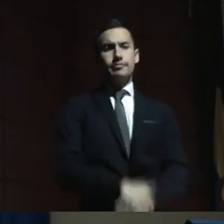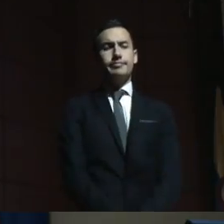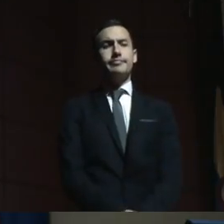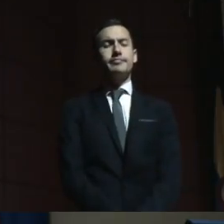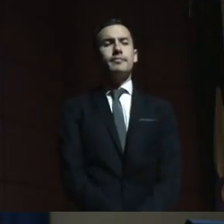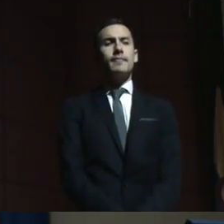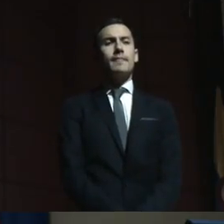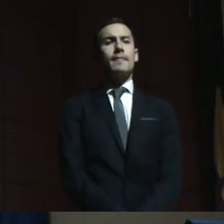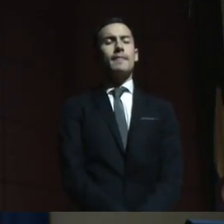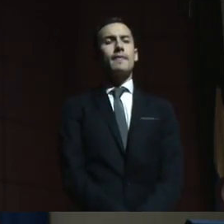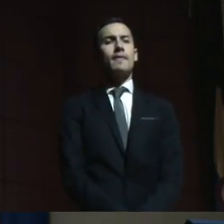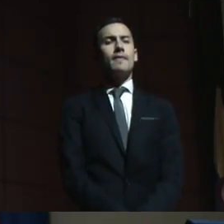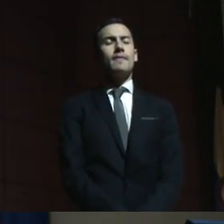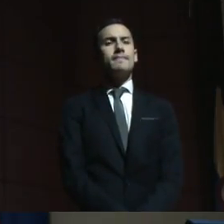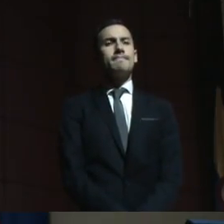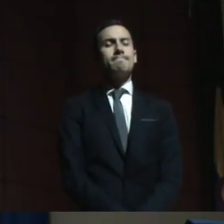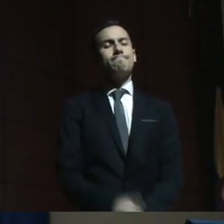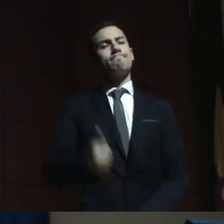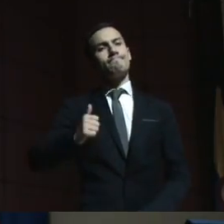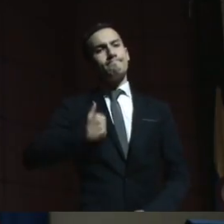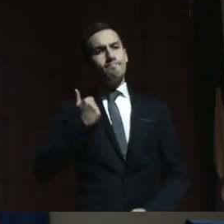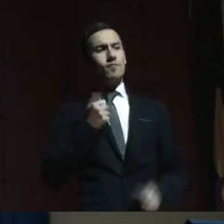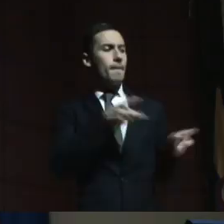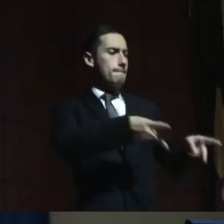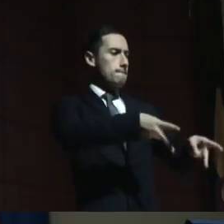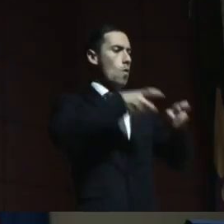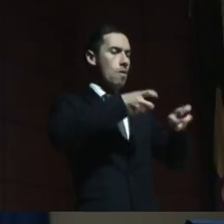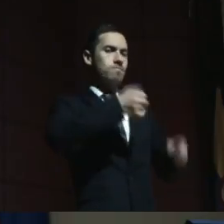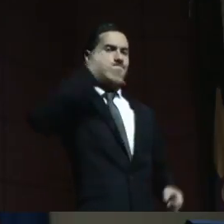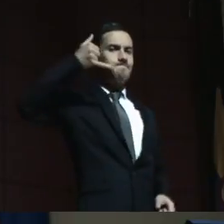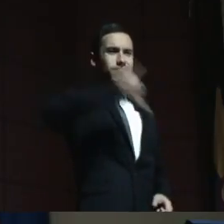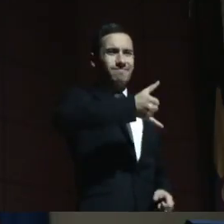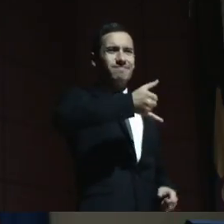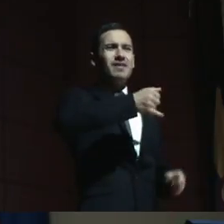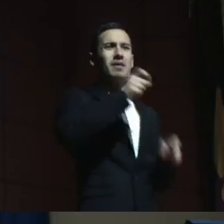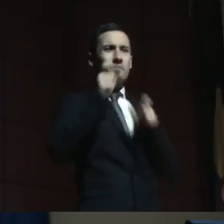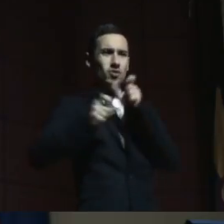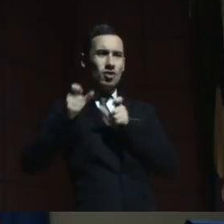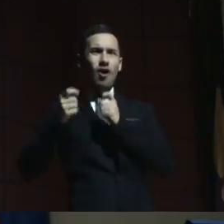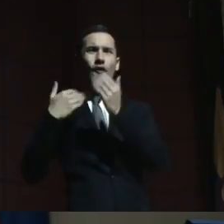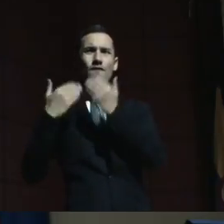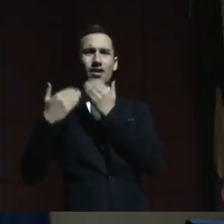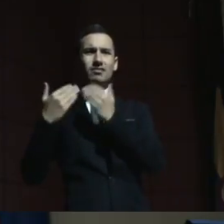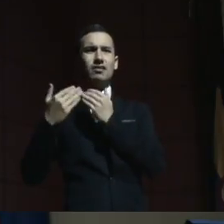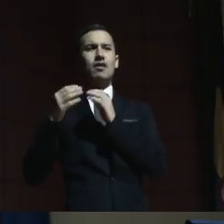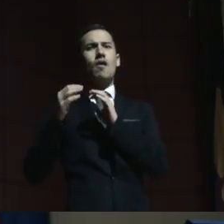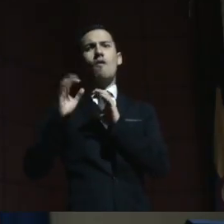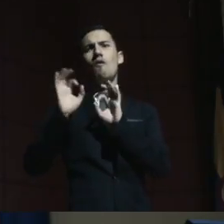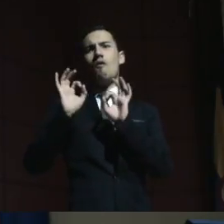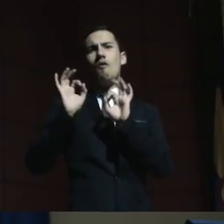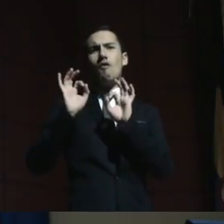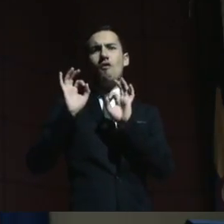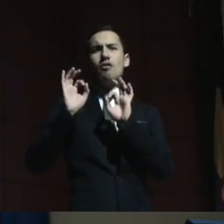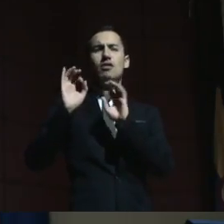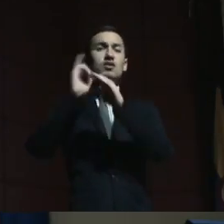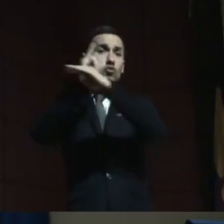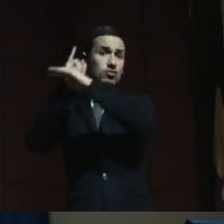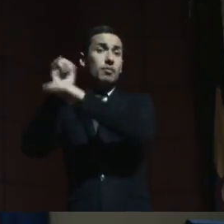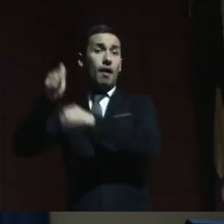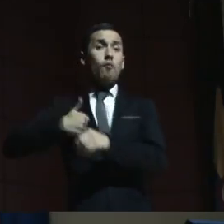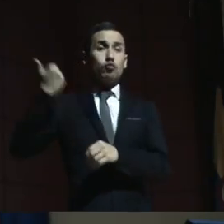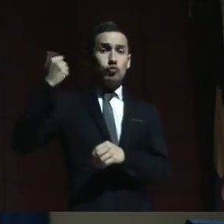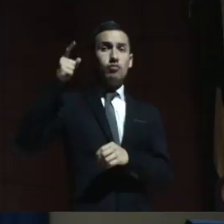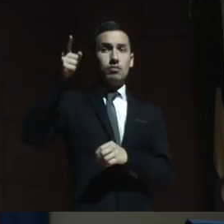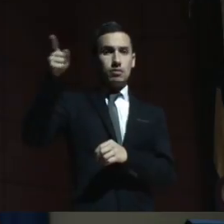El abuso, la explotación, la violencia sexual por personas de confianza en instituciones. Esto también ha